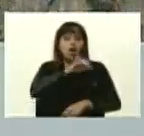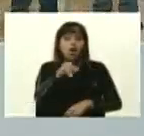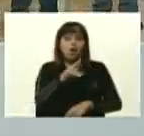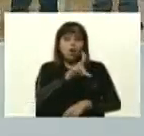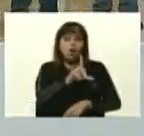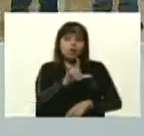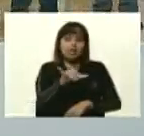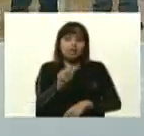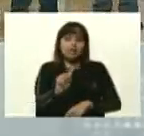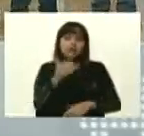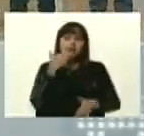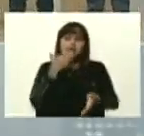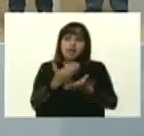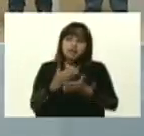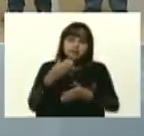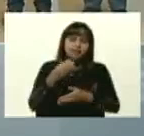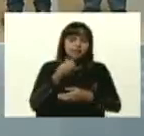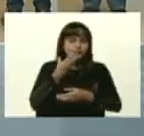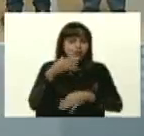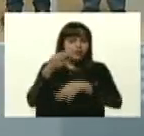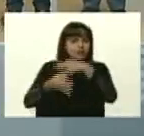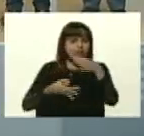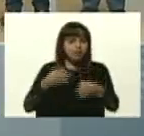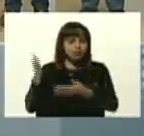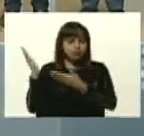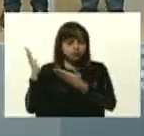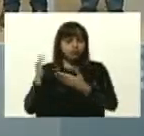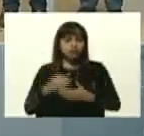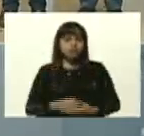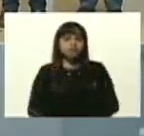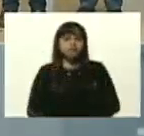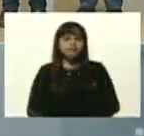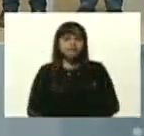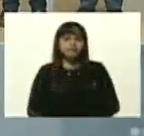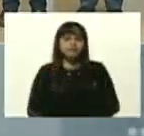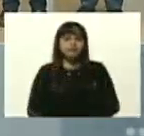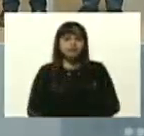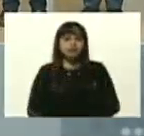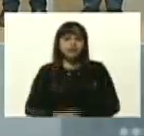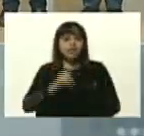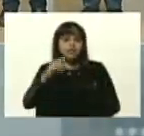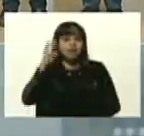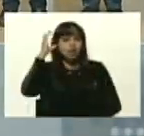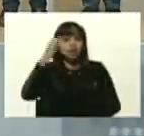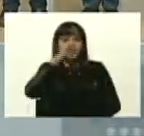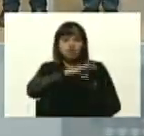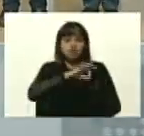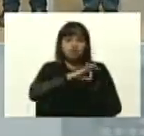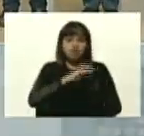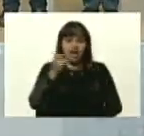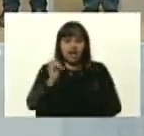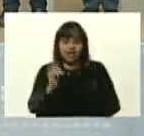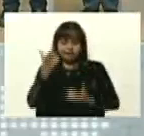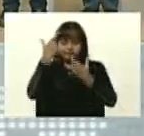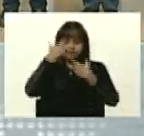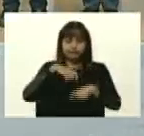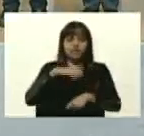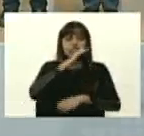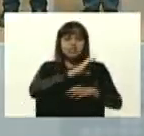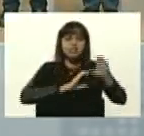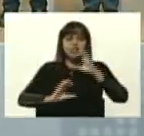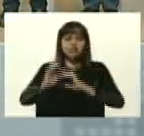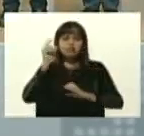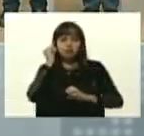gracias, Julia. Muy buena explicación. Y además la conciencia social que tienen los científicos venezolanos, a la